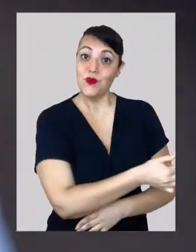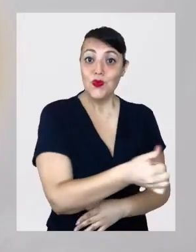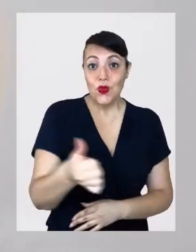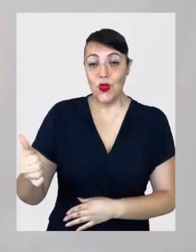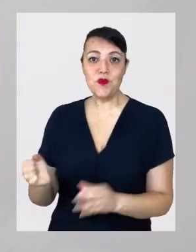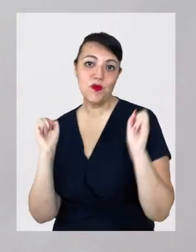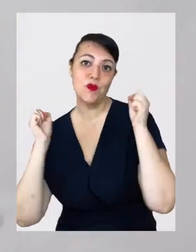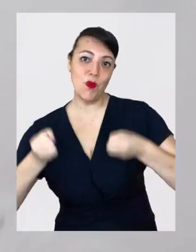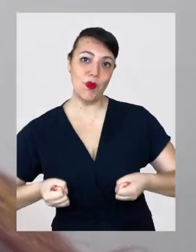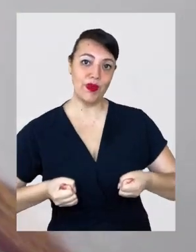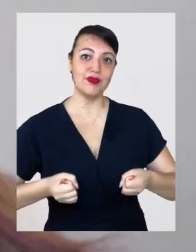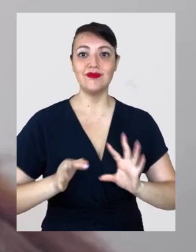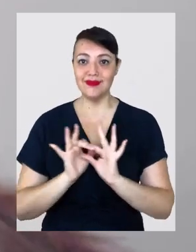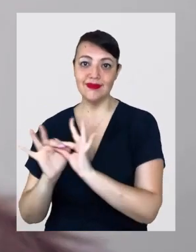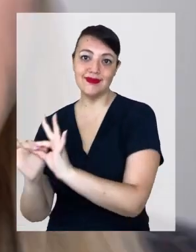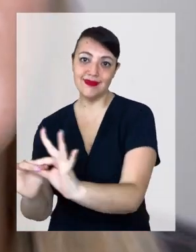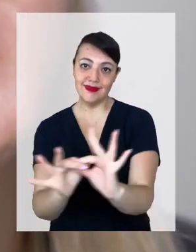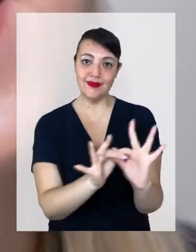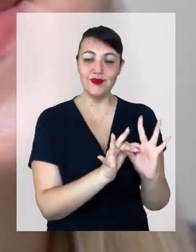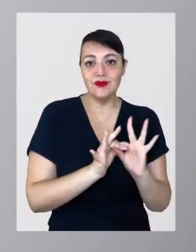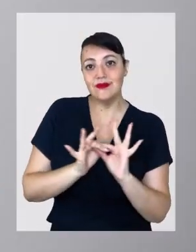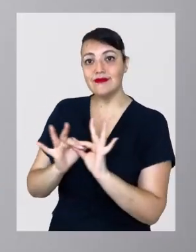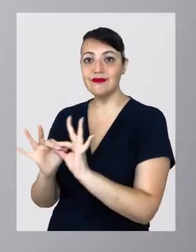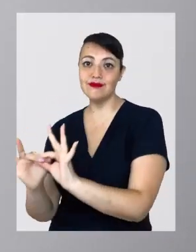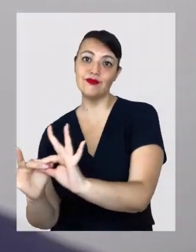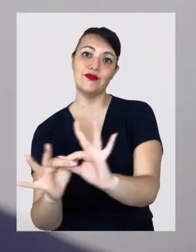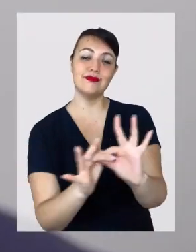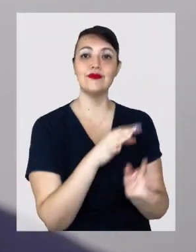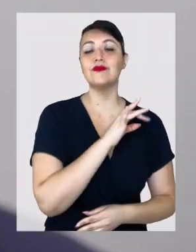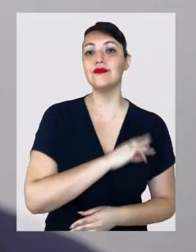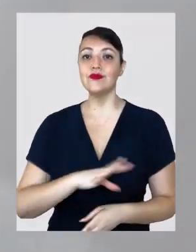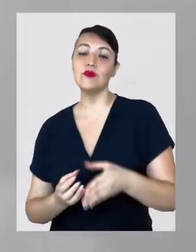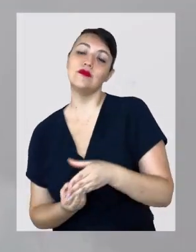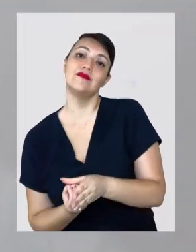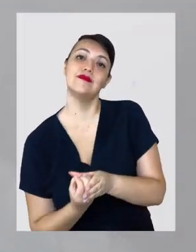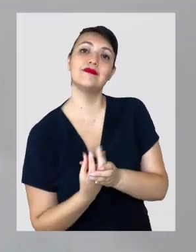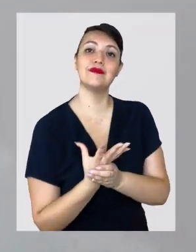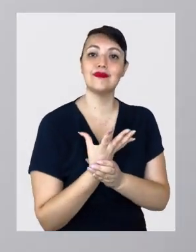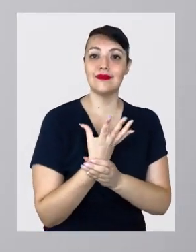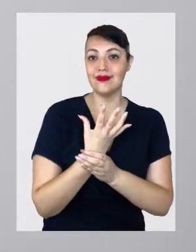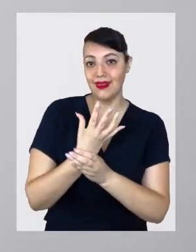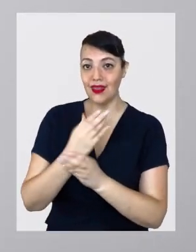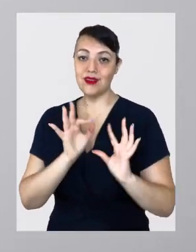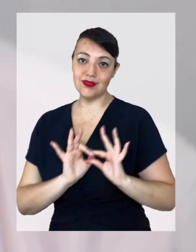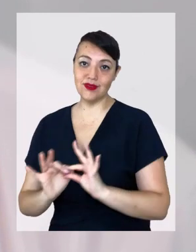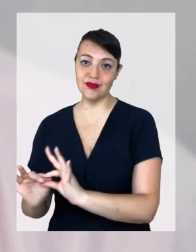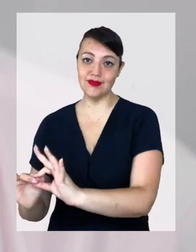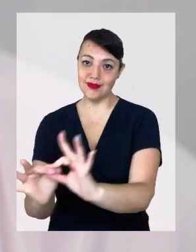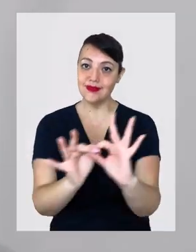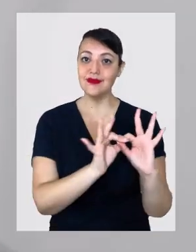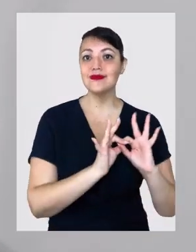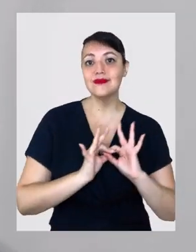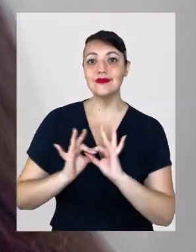lo podemos. Unidos unidos, por un Chile nuevo. Unidos